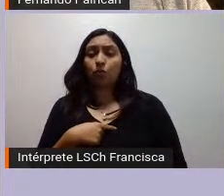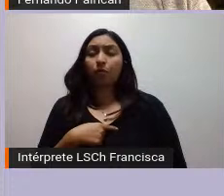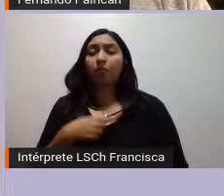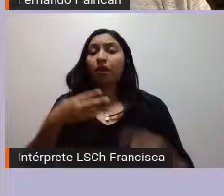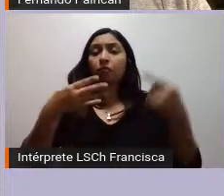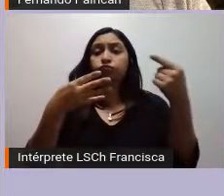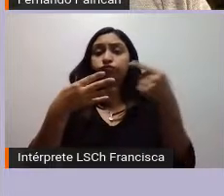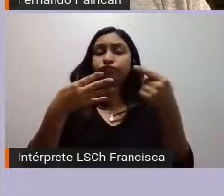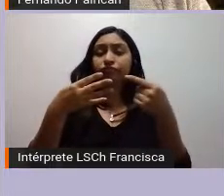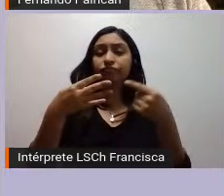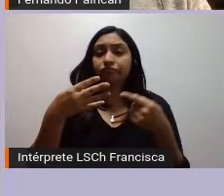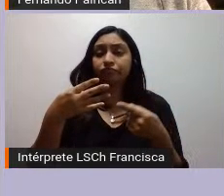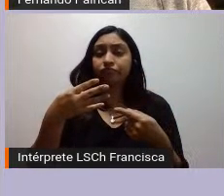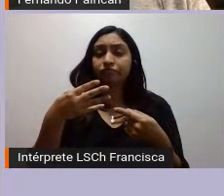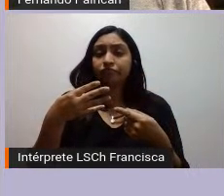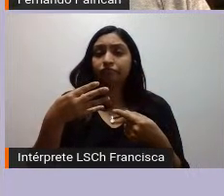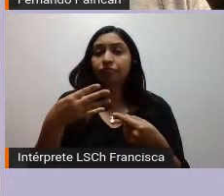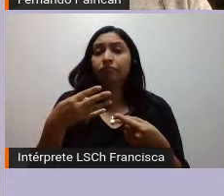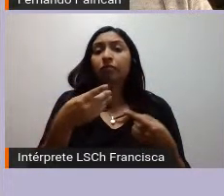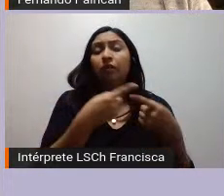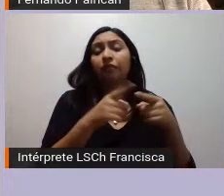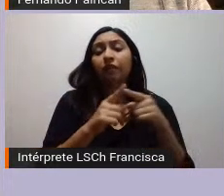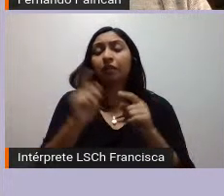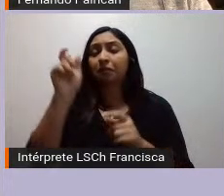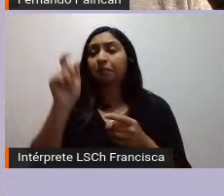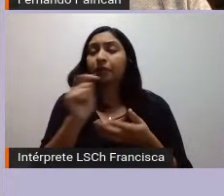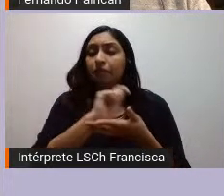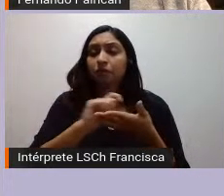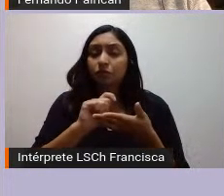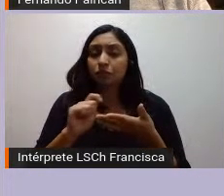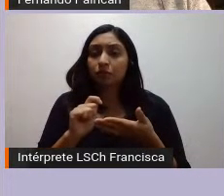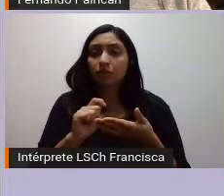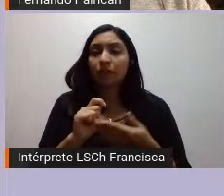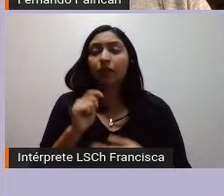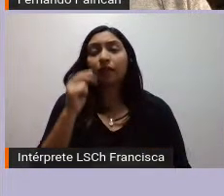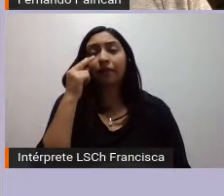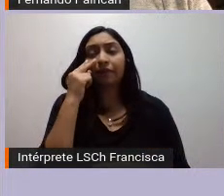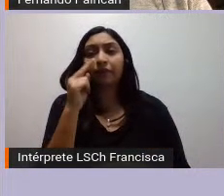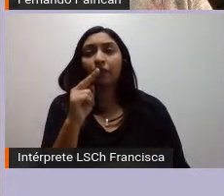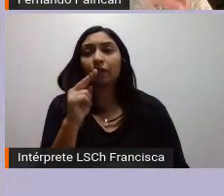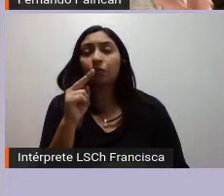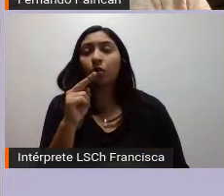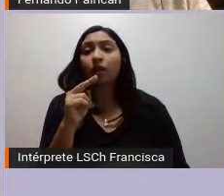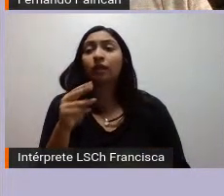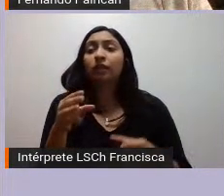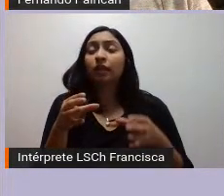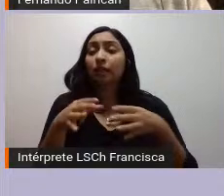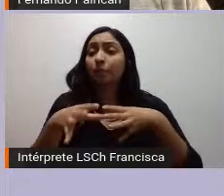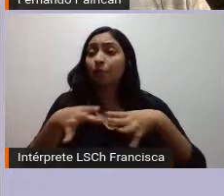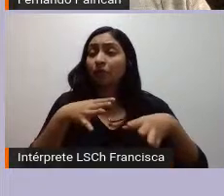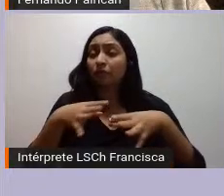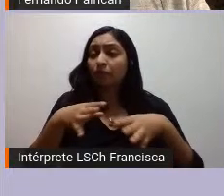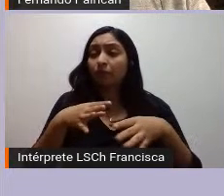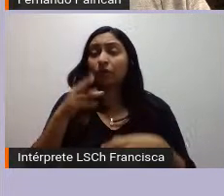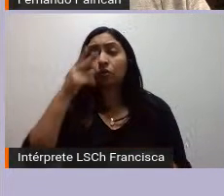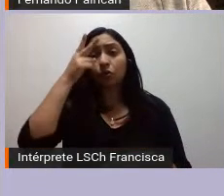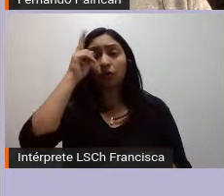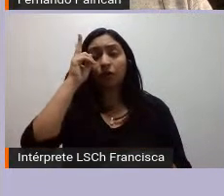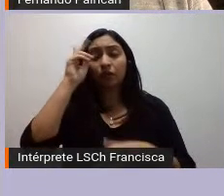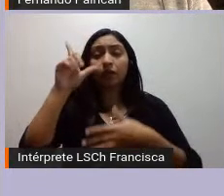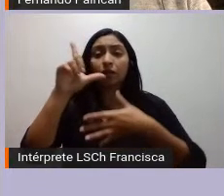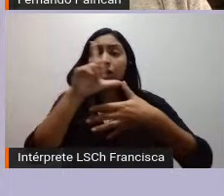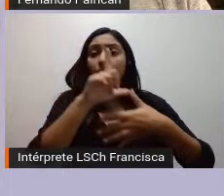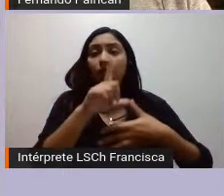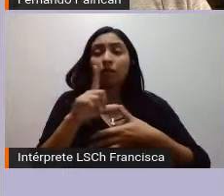y en ese ámbito lo que estamos observando es que esta gran revuelta indígena América Latina está dando en un contexto internacional